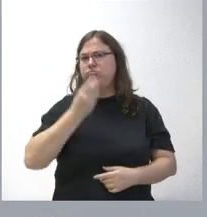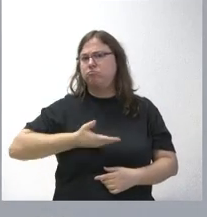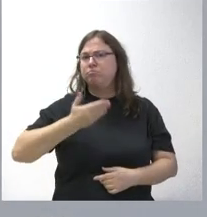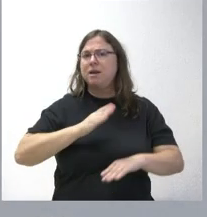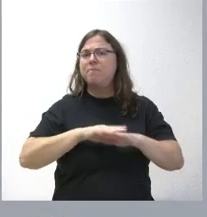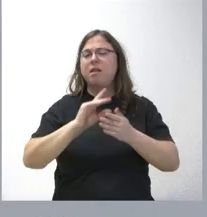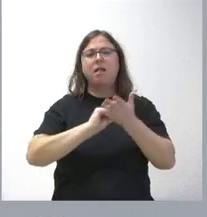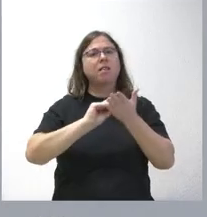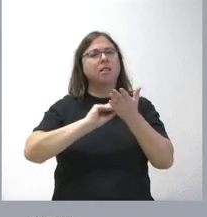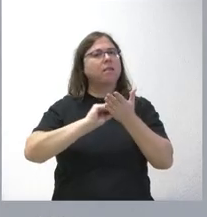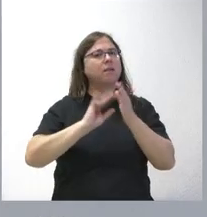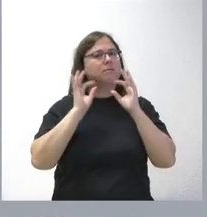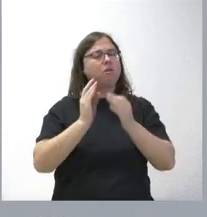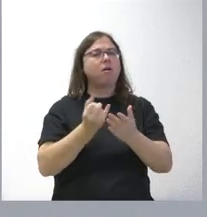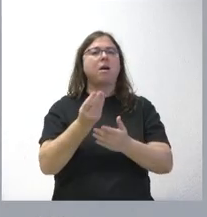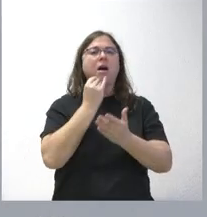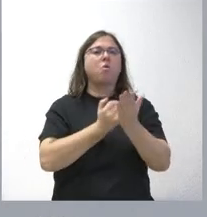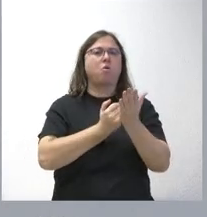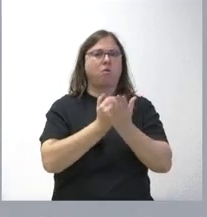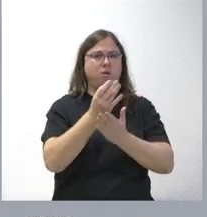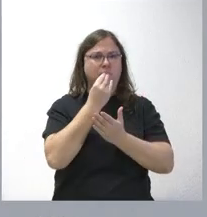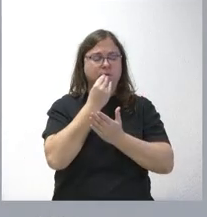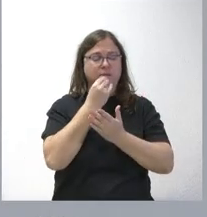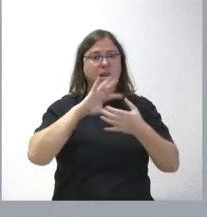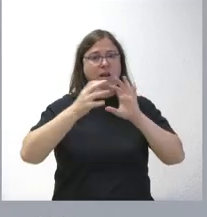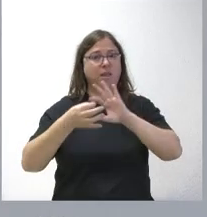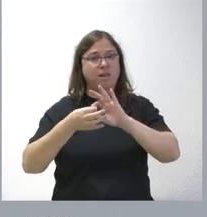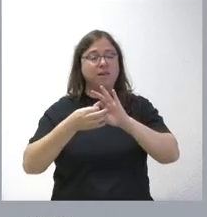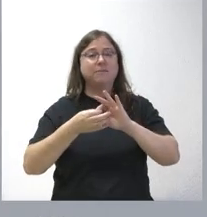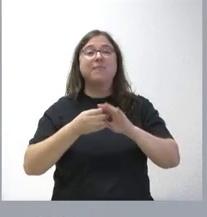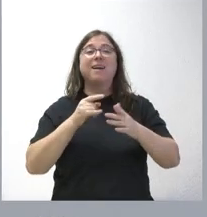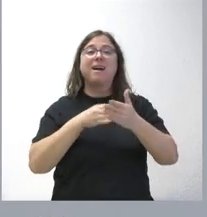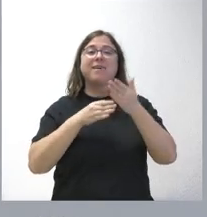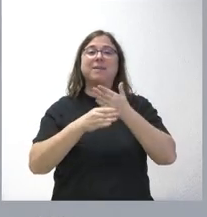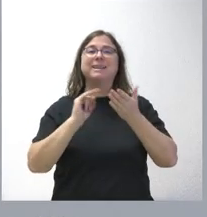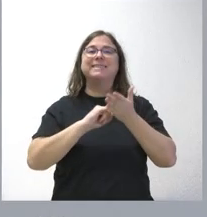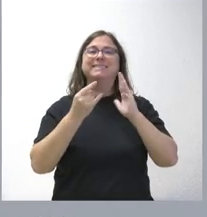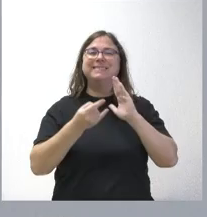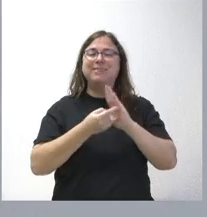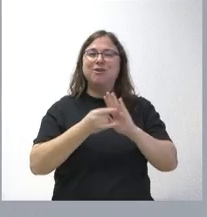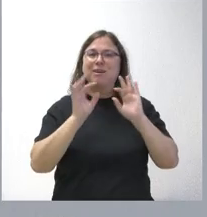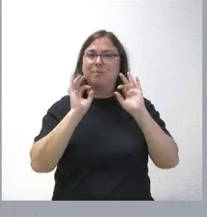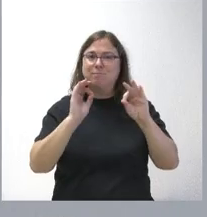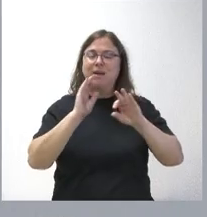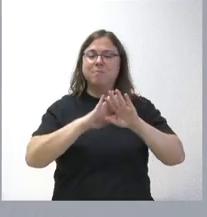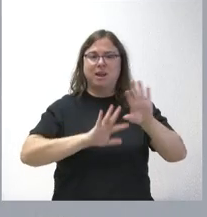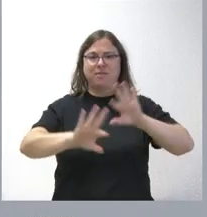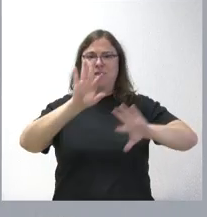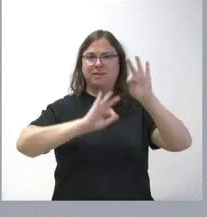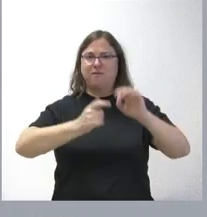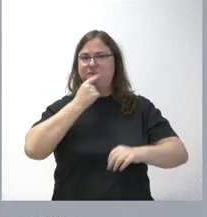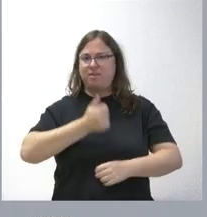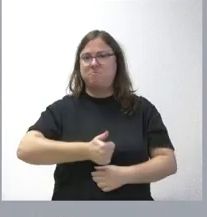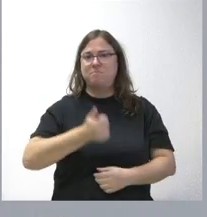de millones de datos de la cadena agroalimentaria, su explotación a través de tecnologías disruptivas y para mejorar la toma de decisiones